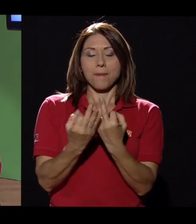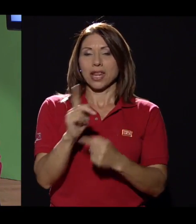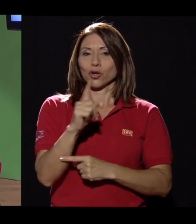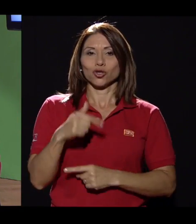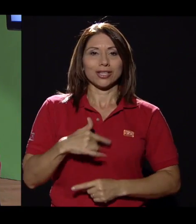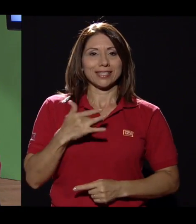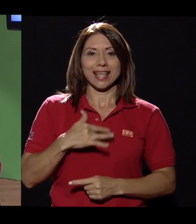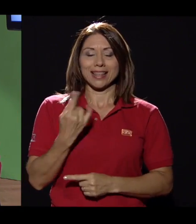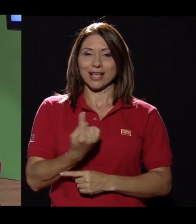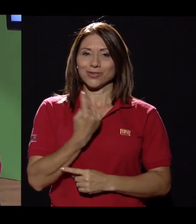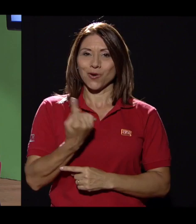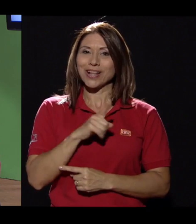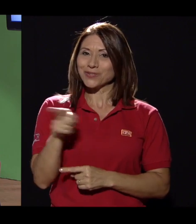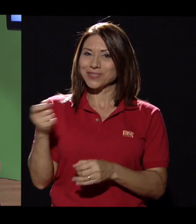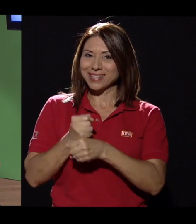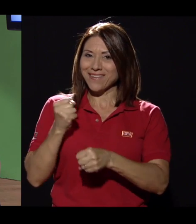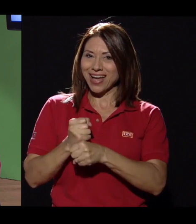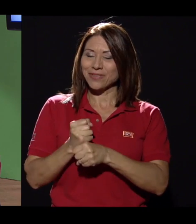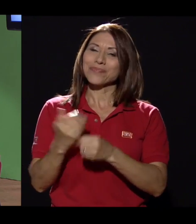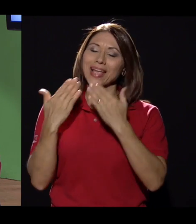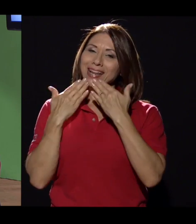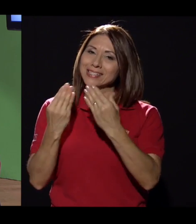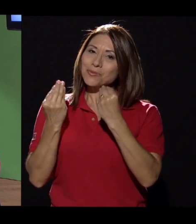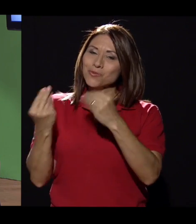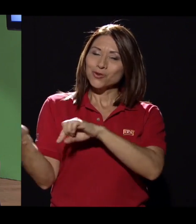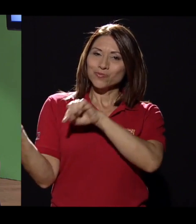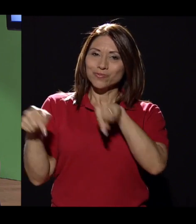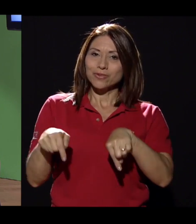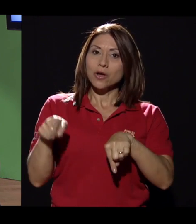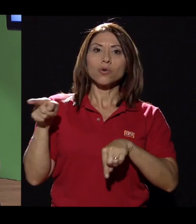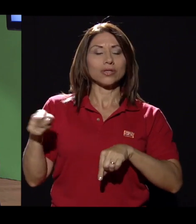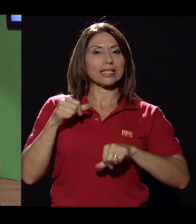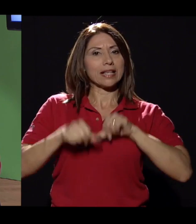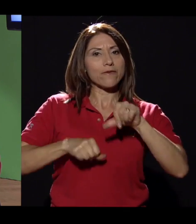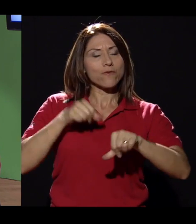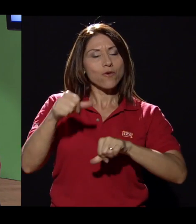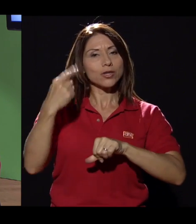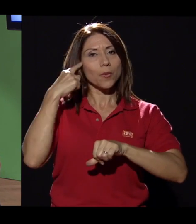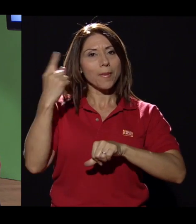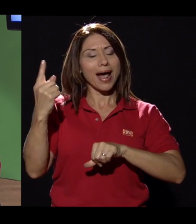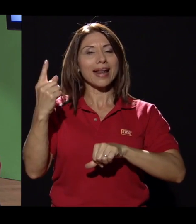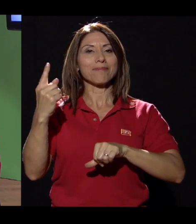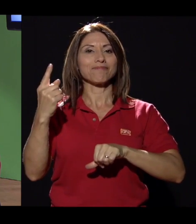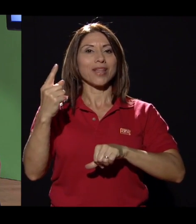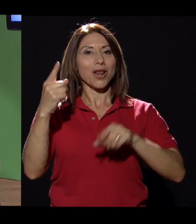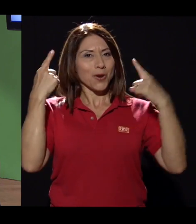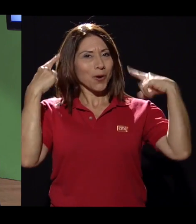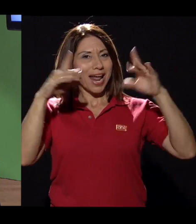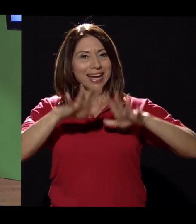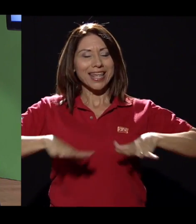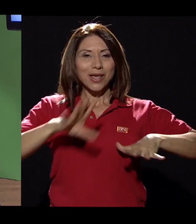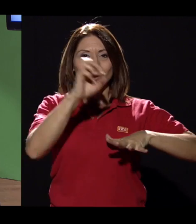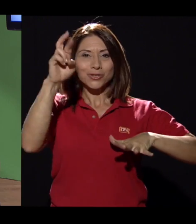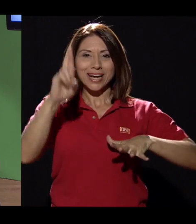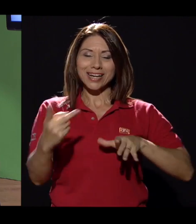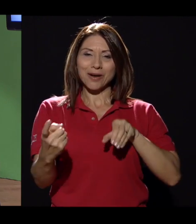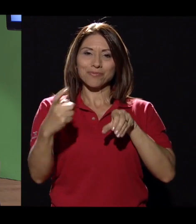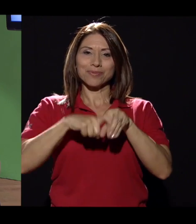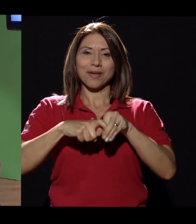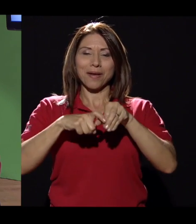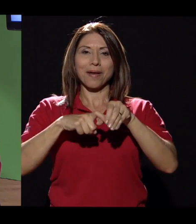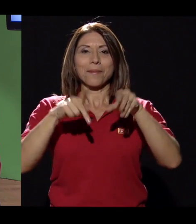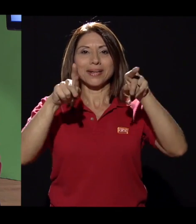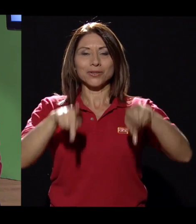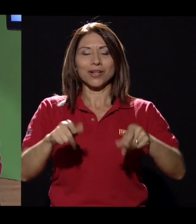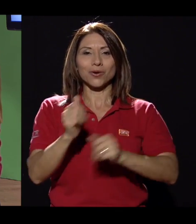condiciones no se sientan solas. Hay gente trabajando en este tema. Les agradecemos muchísimo que nos acompañen y el esfuerzo que hacen por volver a convertir en Costa Rica un país más inclusivo